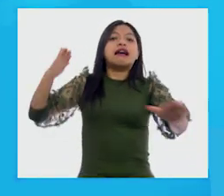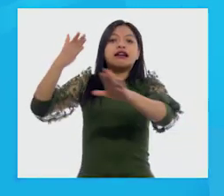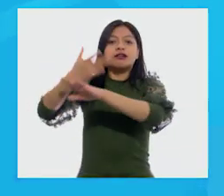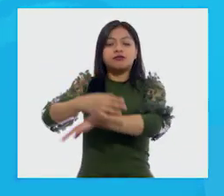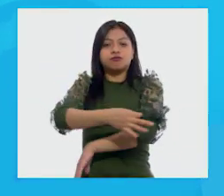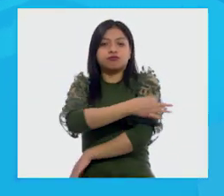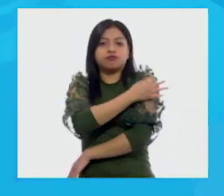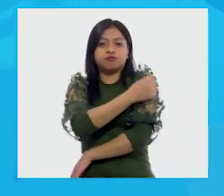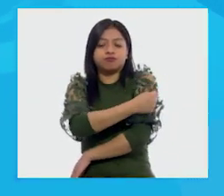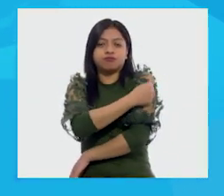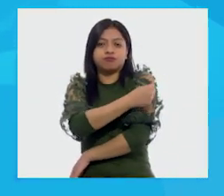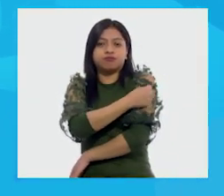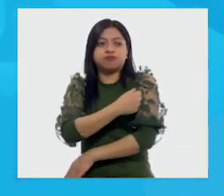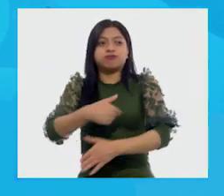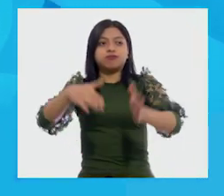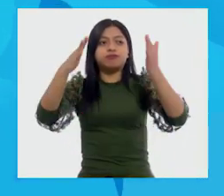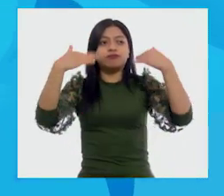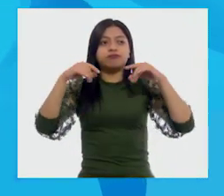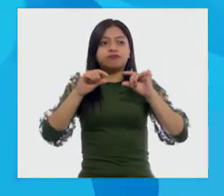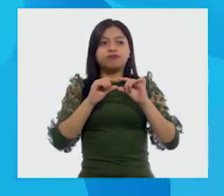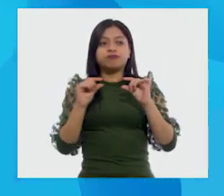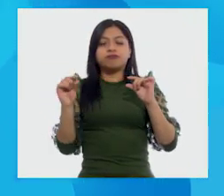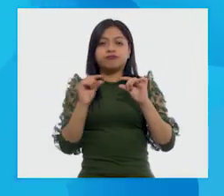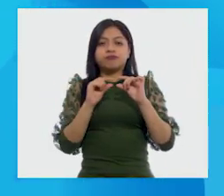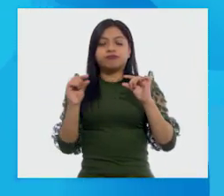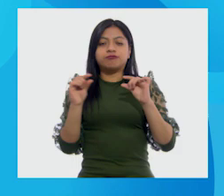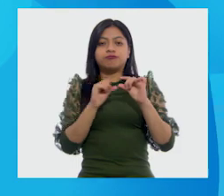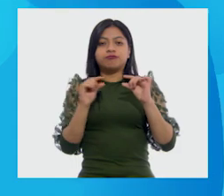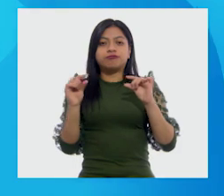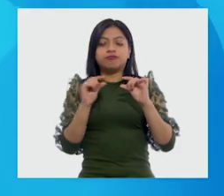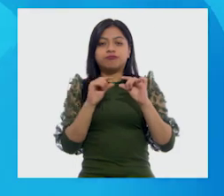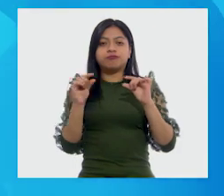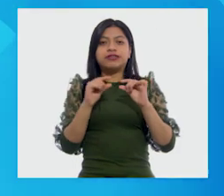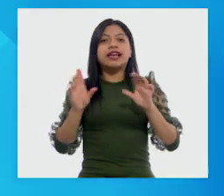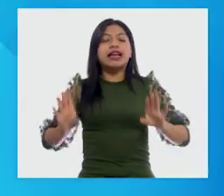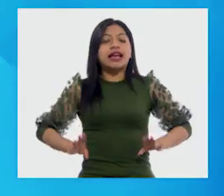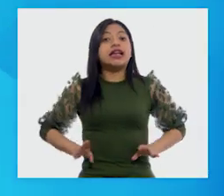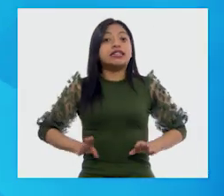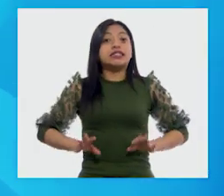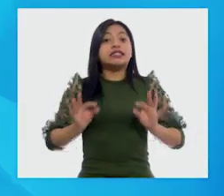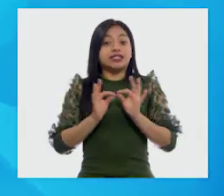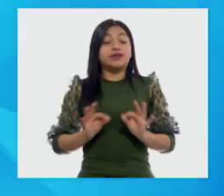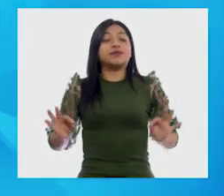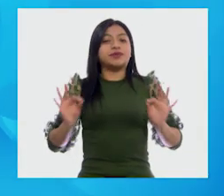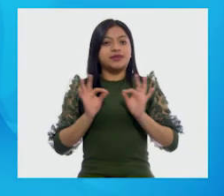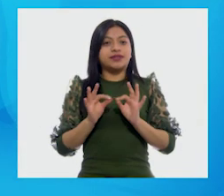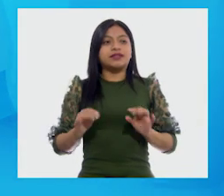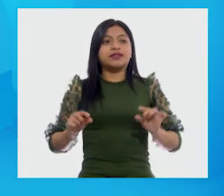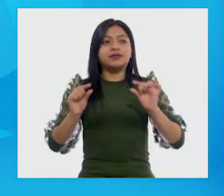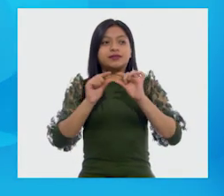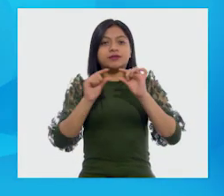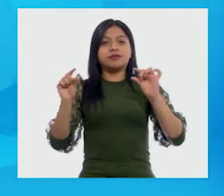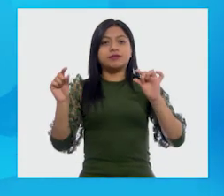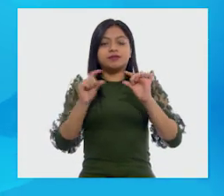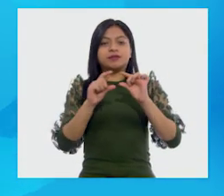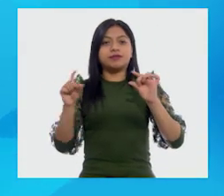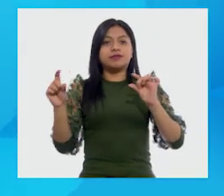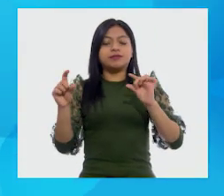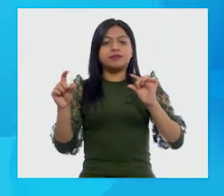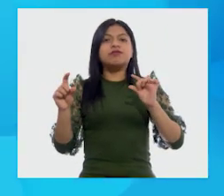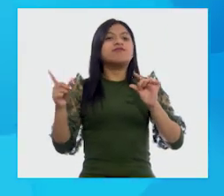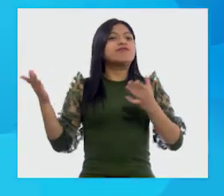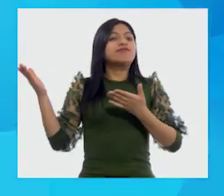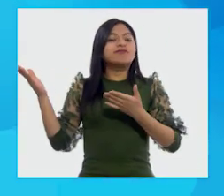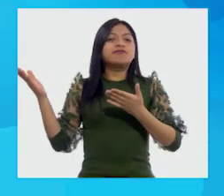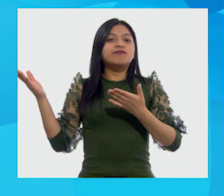Así es. Y luego vienen unas letras más pequeñas, que es una característica de este cartel. Ah. Y